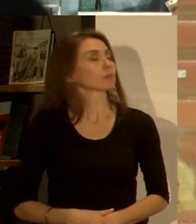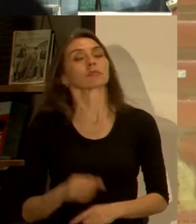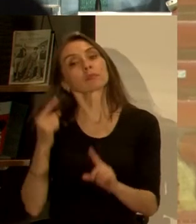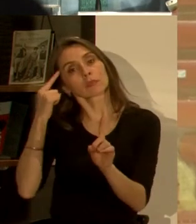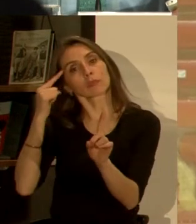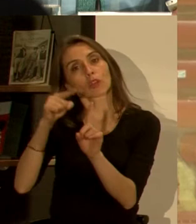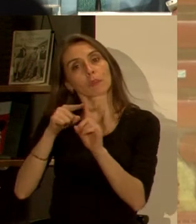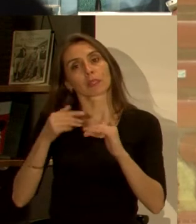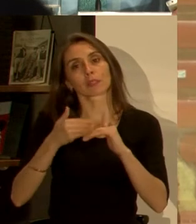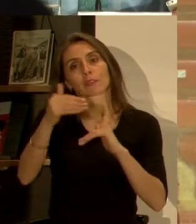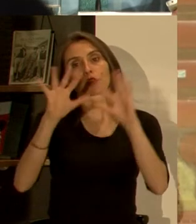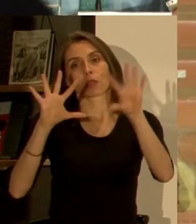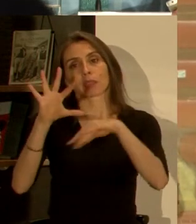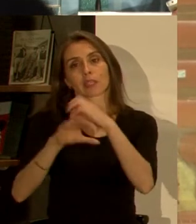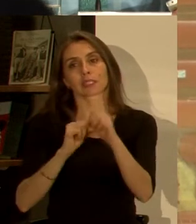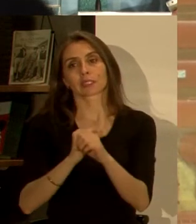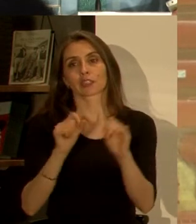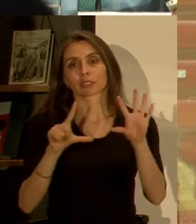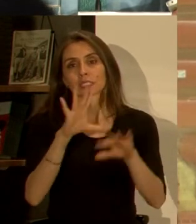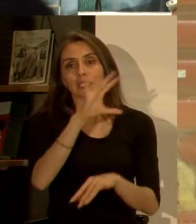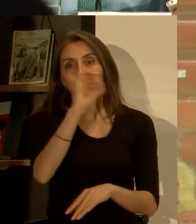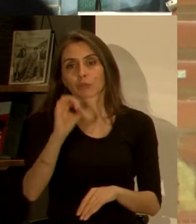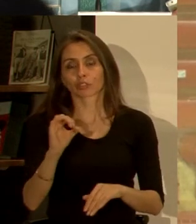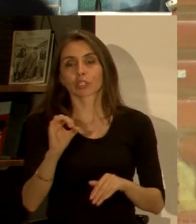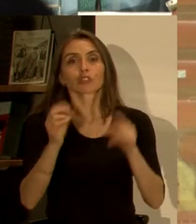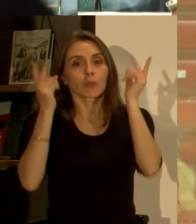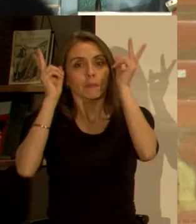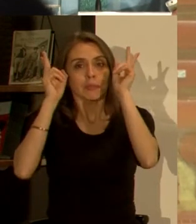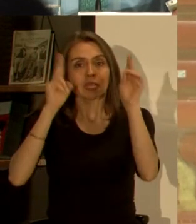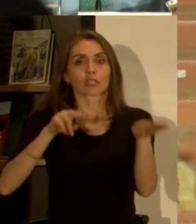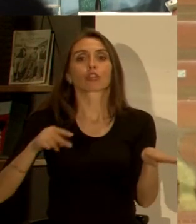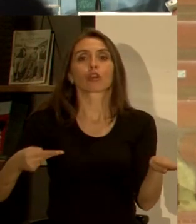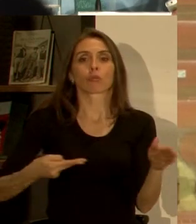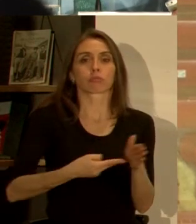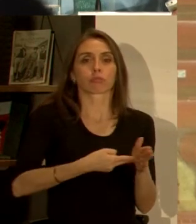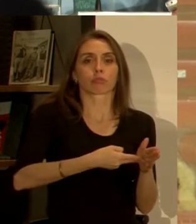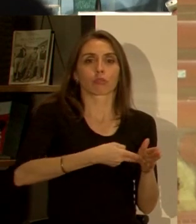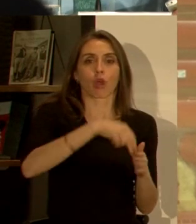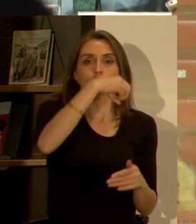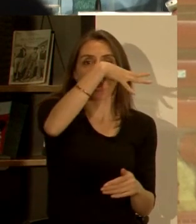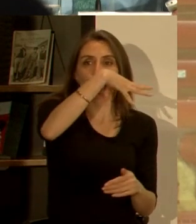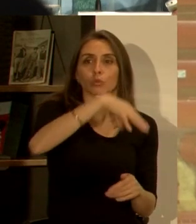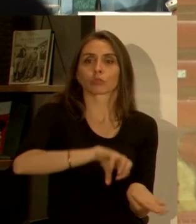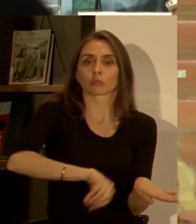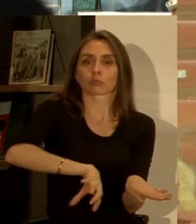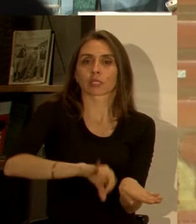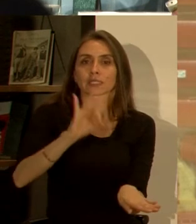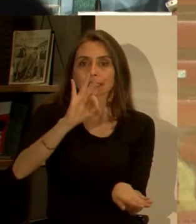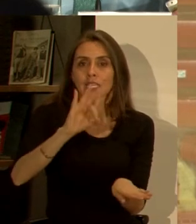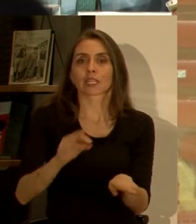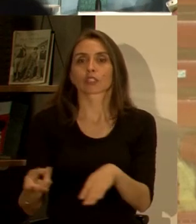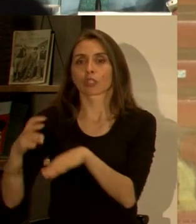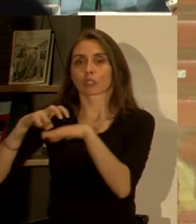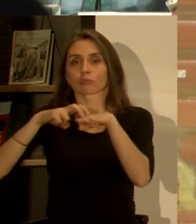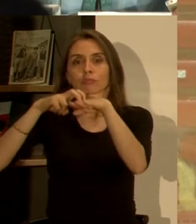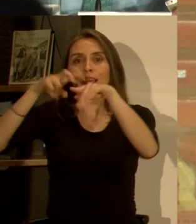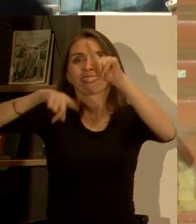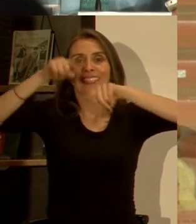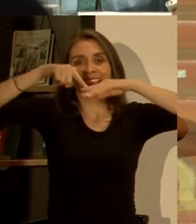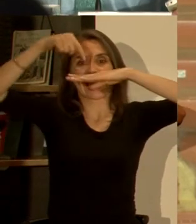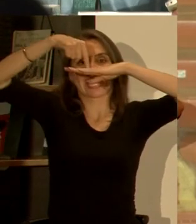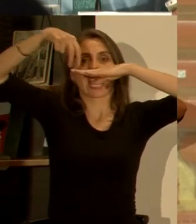años, el 75% de las buses sean eléctricos, es decir, cero emisiones. Y el transporte en superficie, como decía